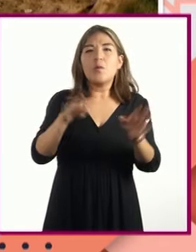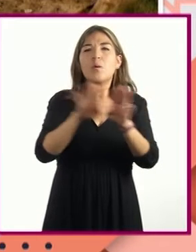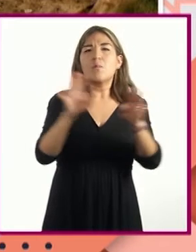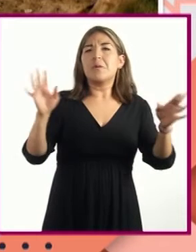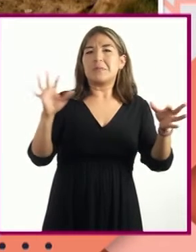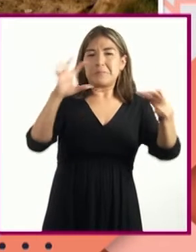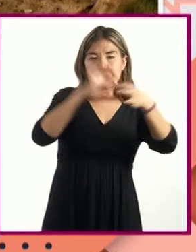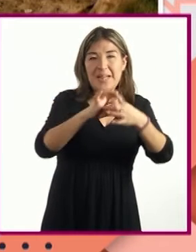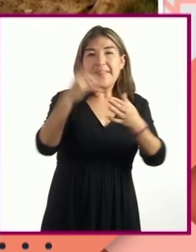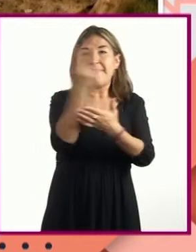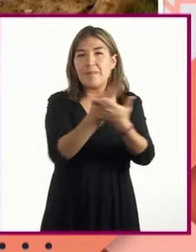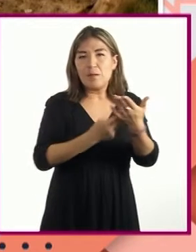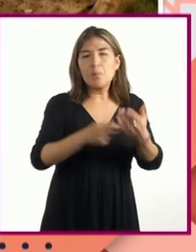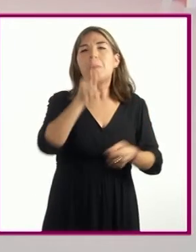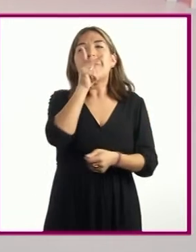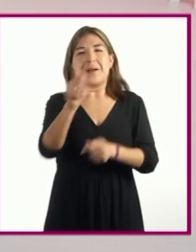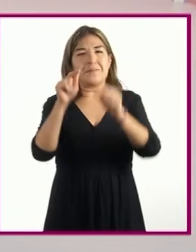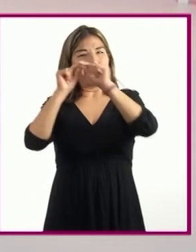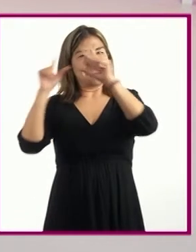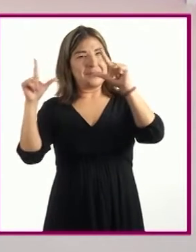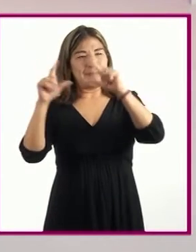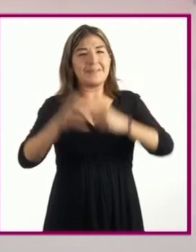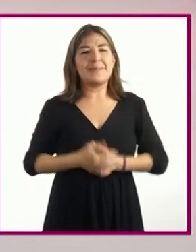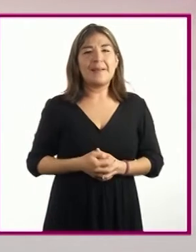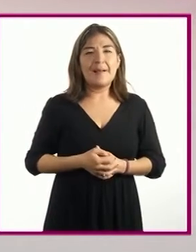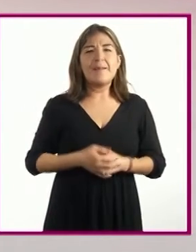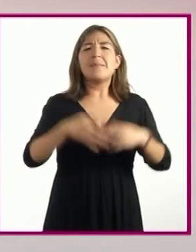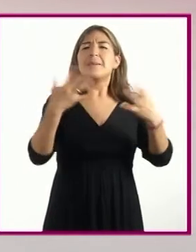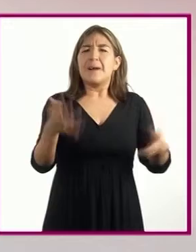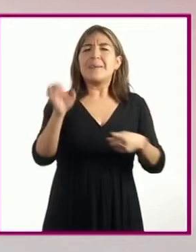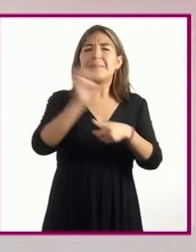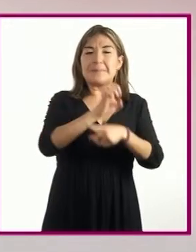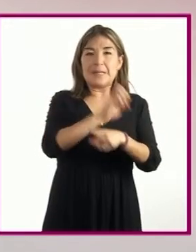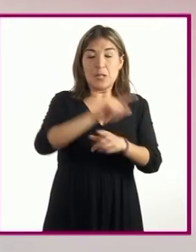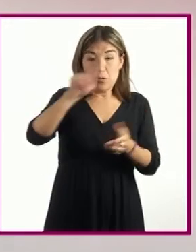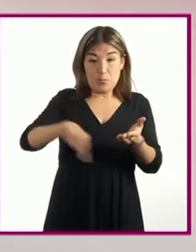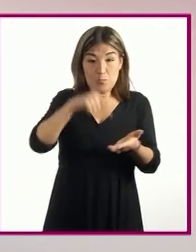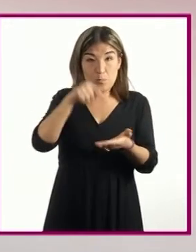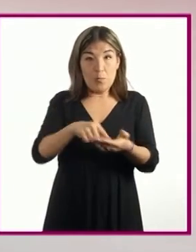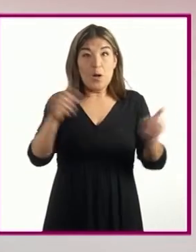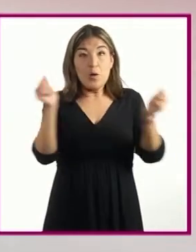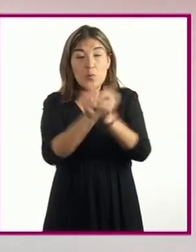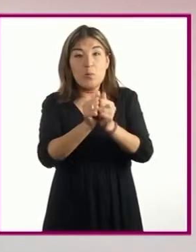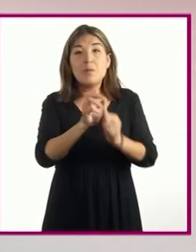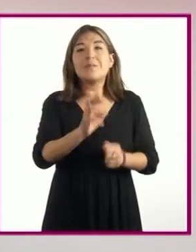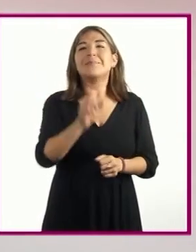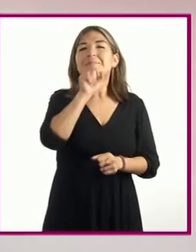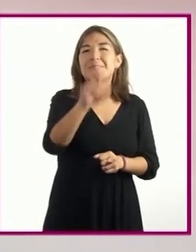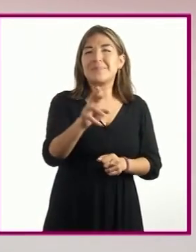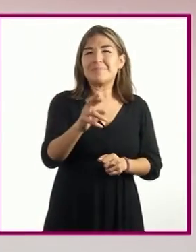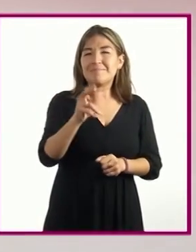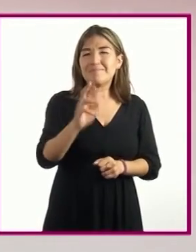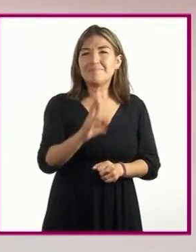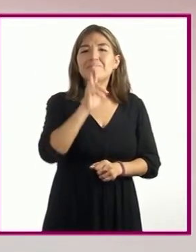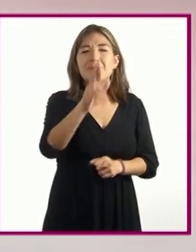de dibujo y texto. Entonces, el espacio vendría contestando las preguntas ¿cuándo y dónde?